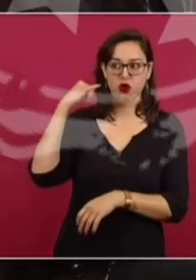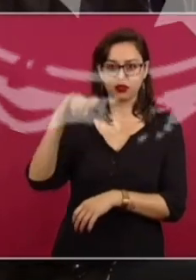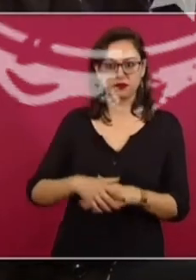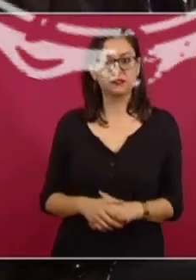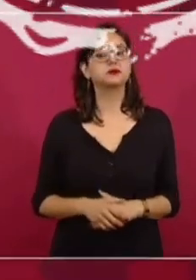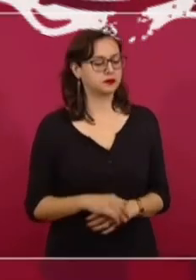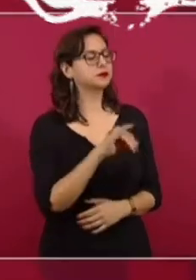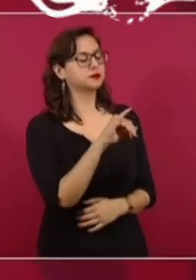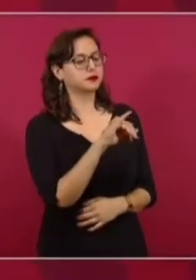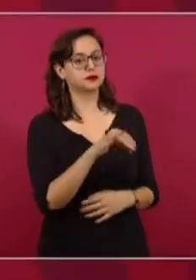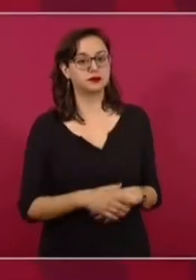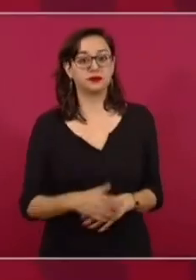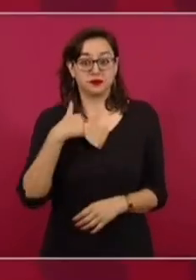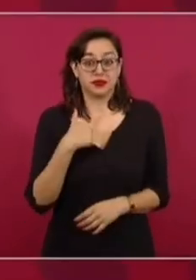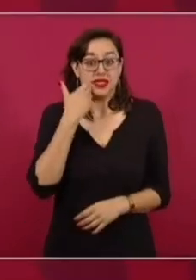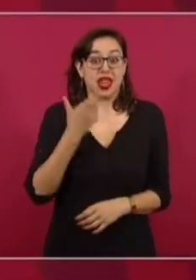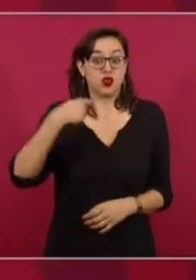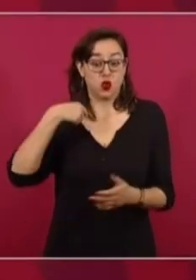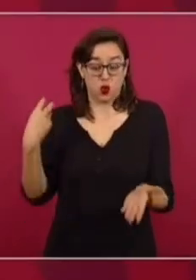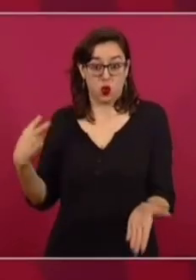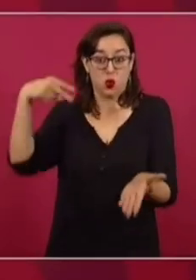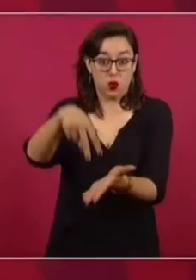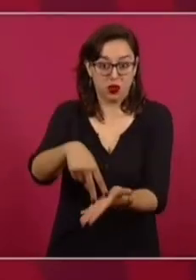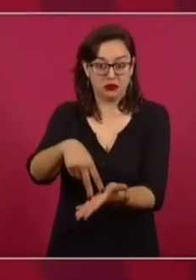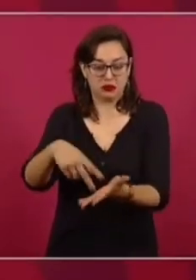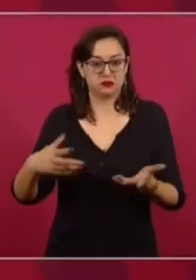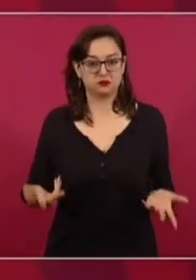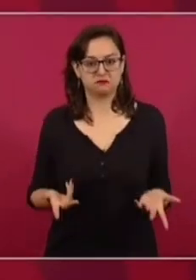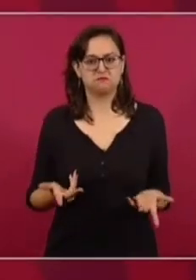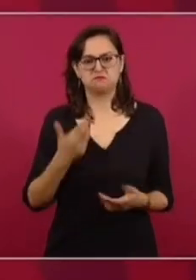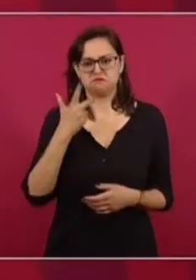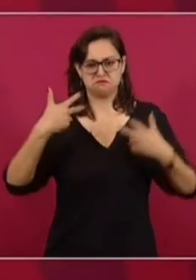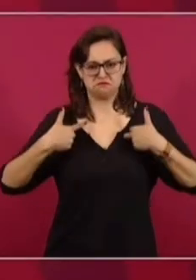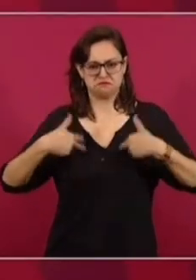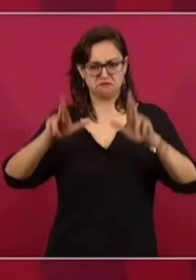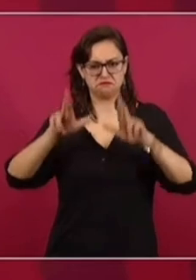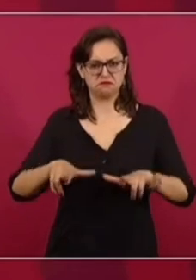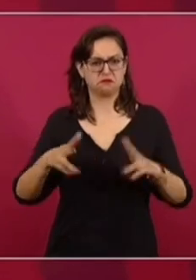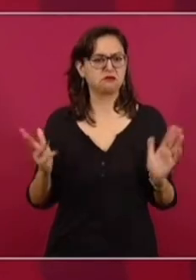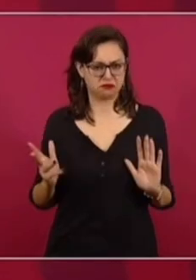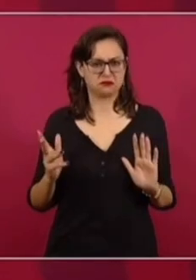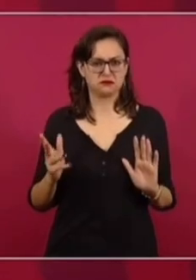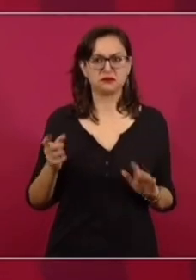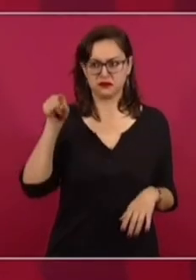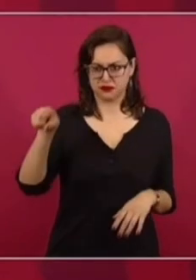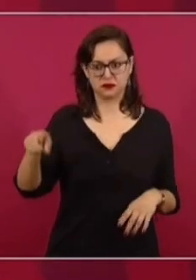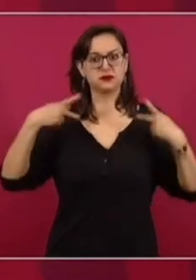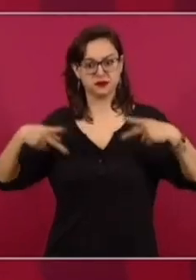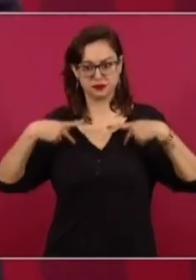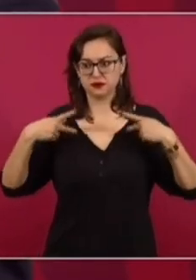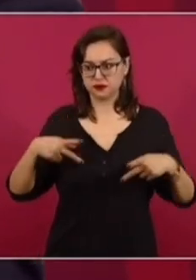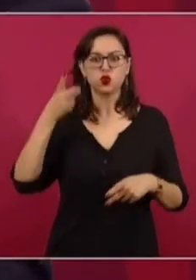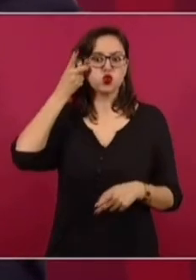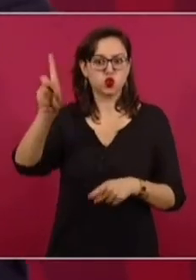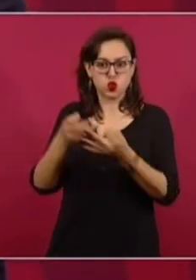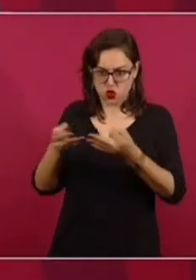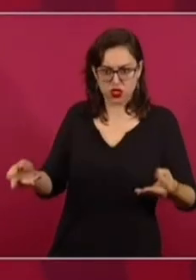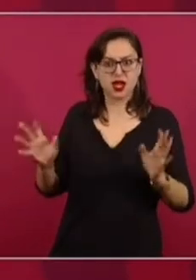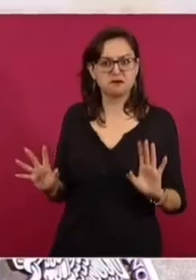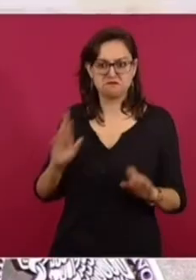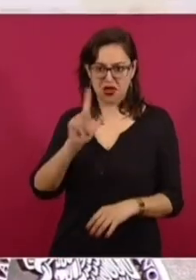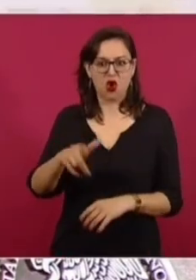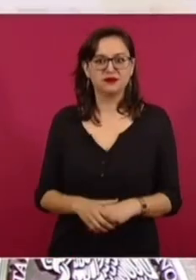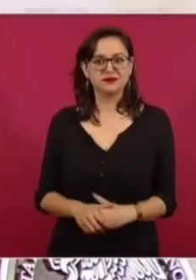Voy a nombrar de representante, porque quieren que yo vaya allá, pues mejor que me representen los de elegido Jacinto Patti.